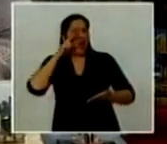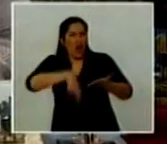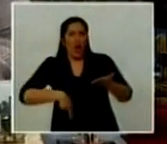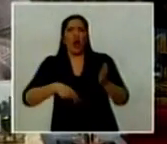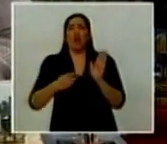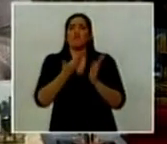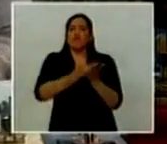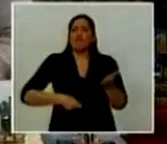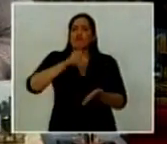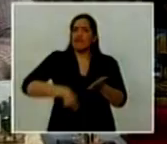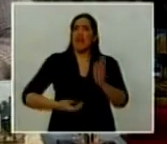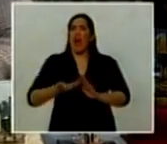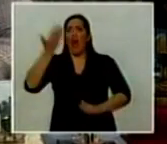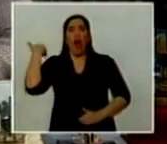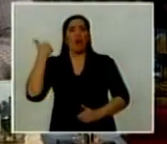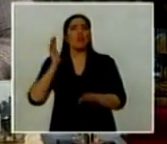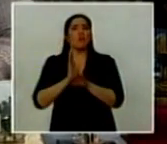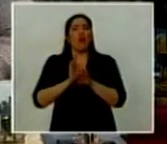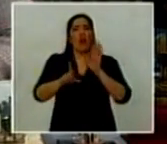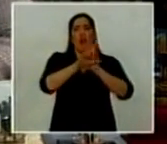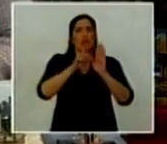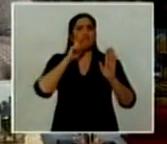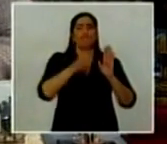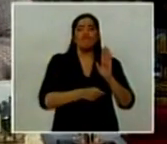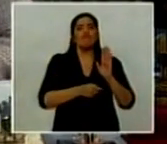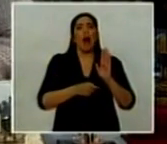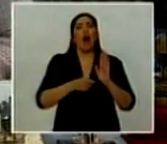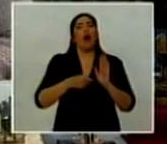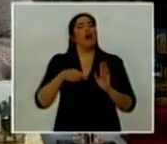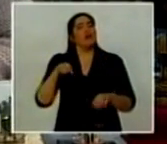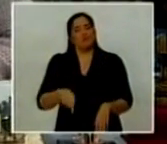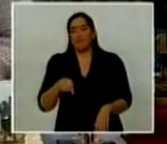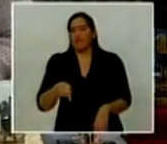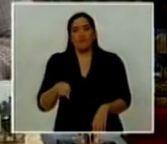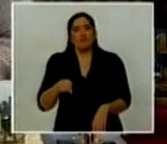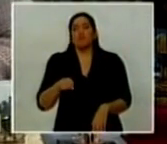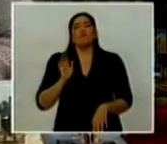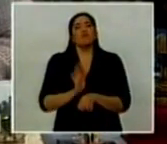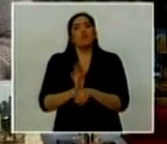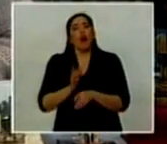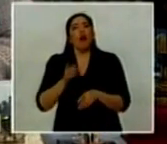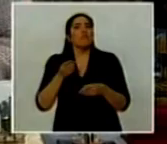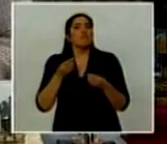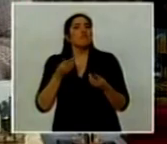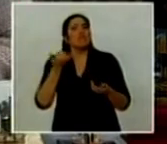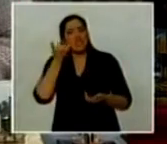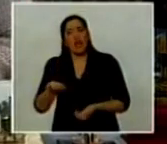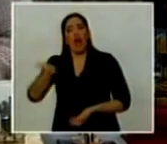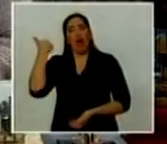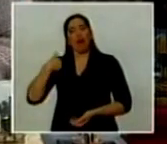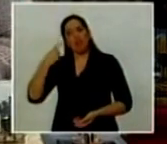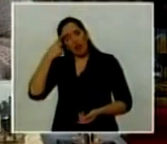aplica el derecho y por lo tanto se pierde otro principio fundamental en toda negociación, la